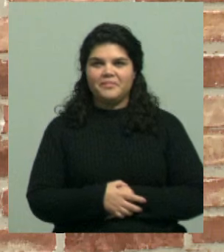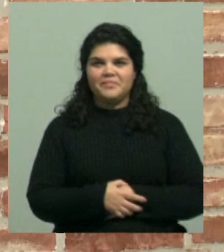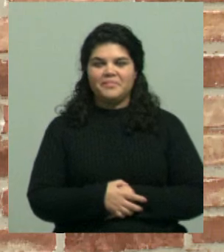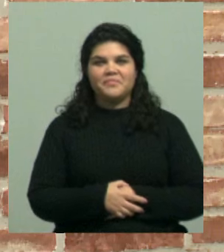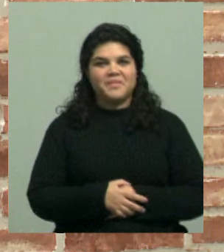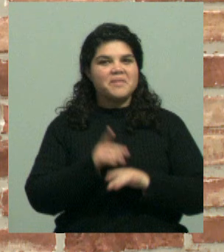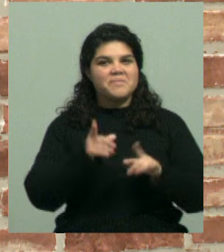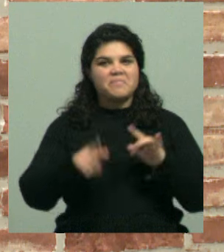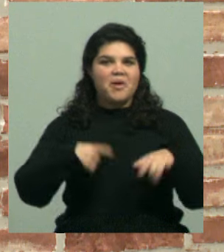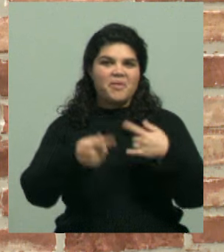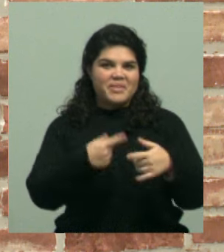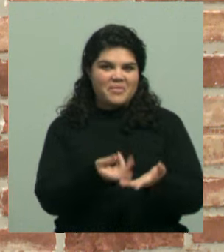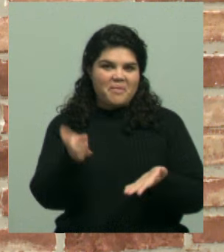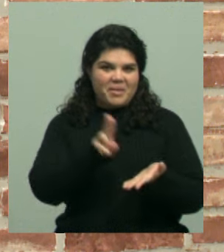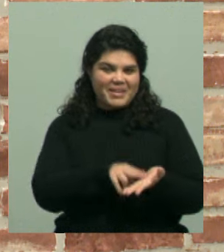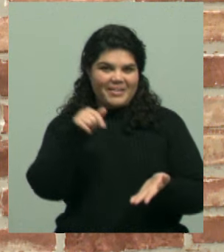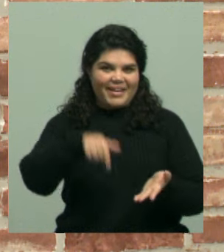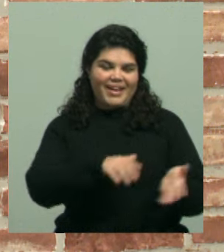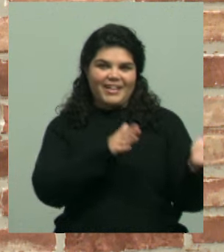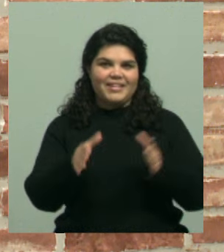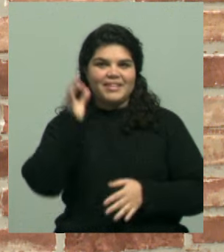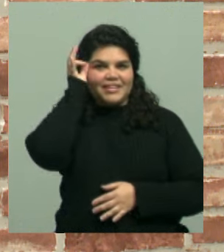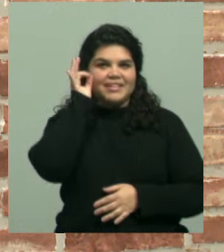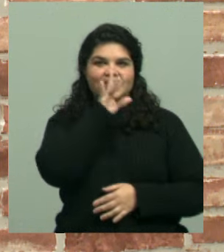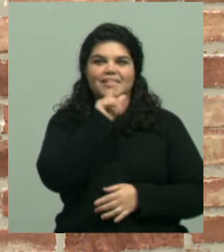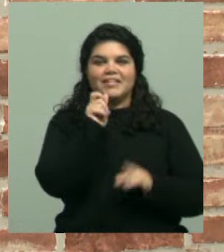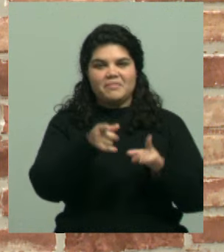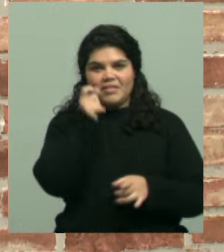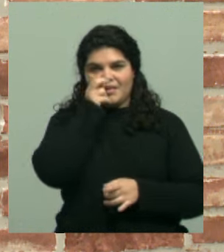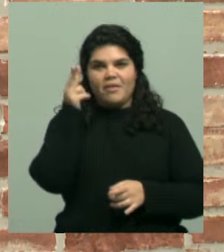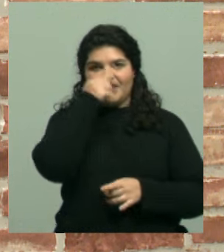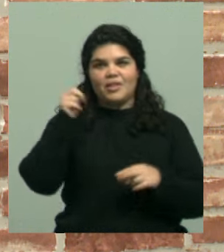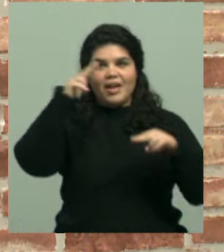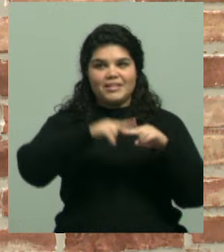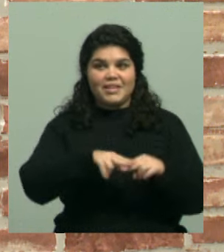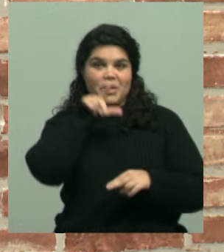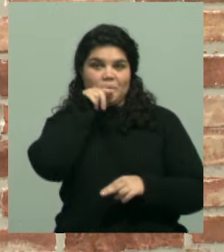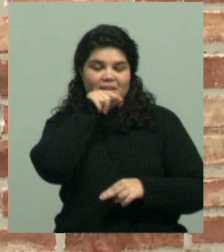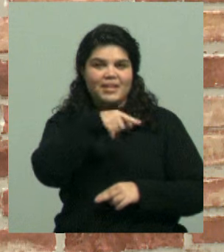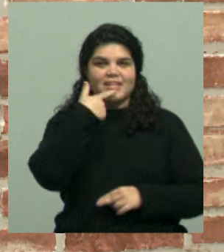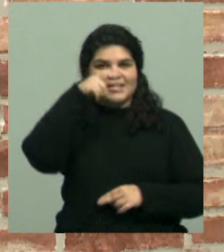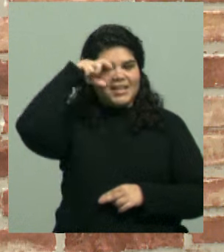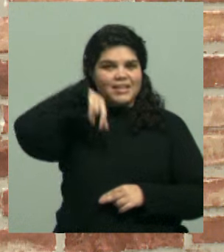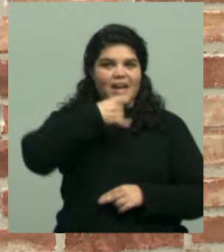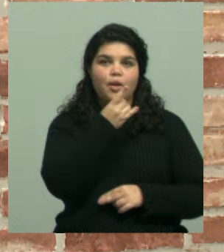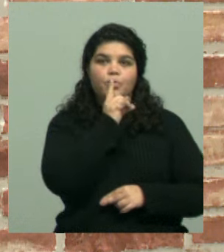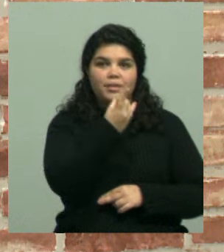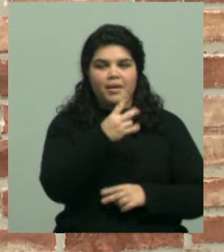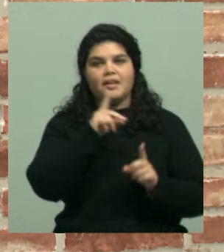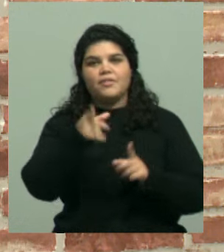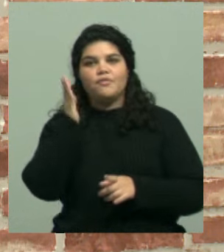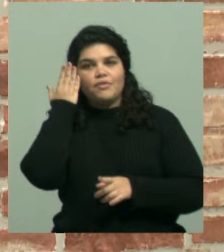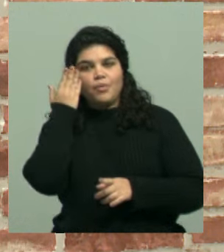Bueno, ya estamos de vuelta aquí en Apuntes 30 de la TDA 22 de Super Canal HD. En Twitter, ¿sí? SeñalUTV. En Facebook,